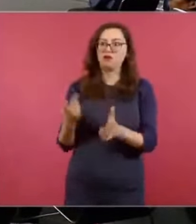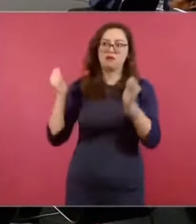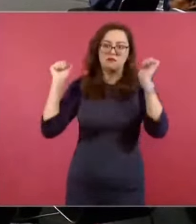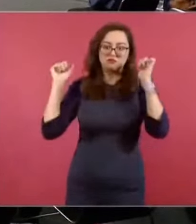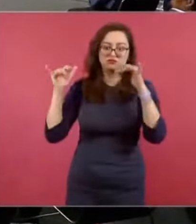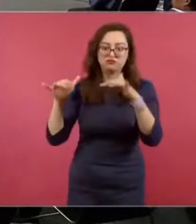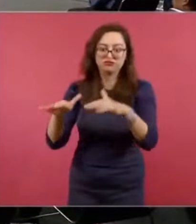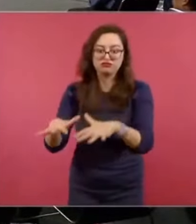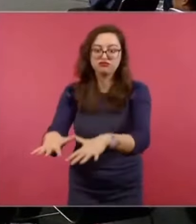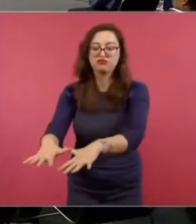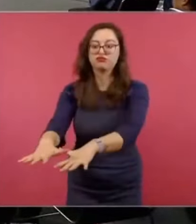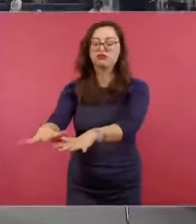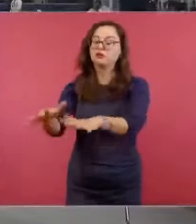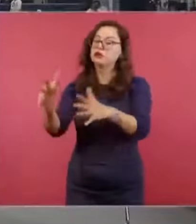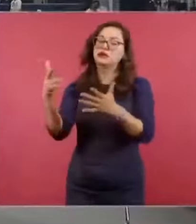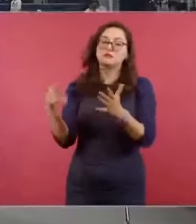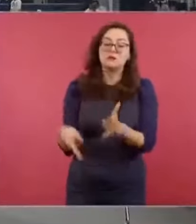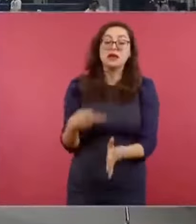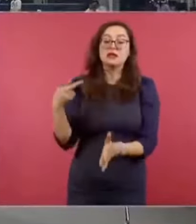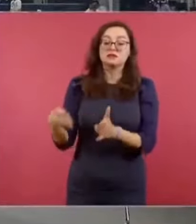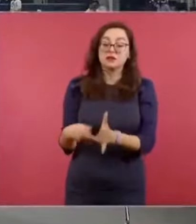¿Qué otra cosa tú comentabas? Amén. Amén.